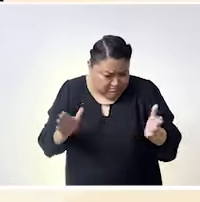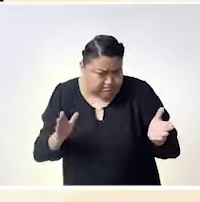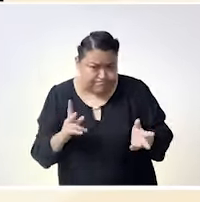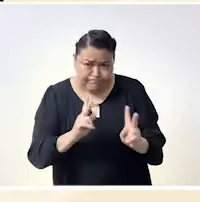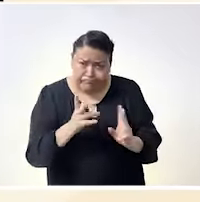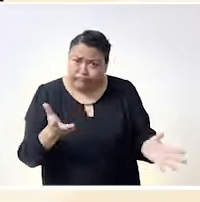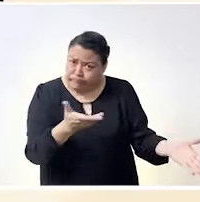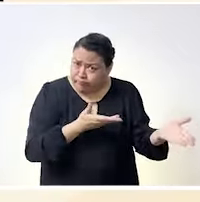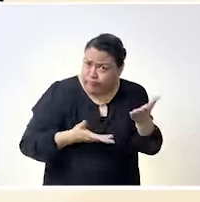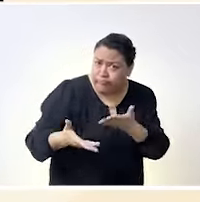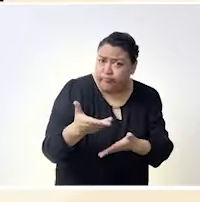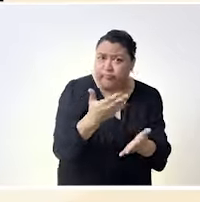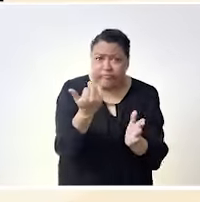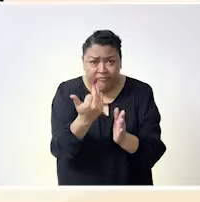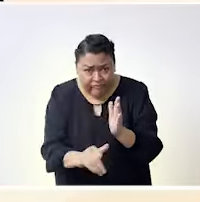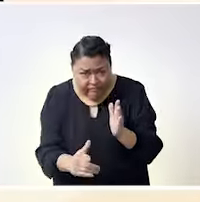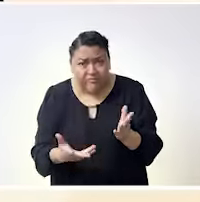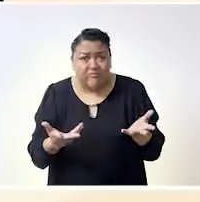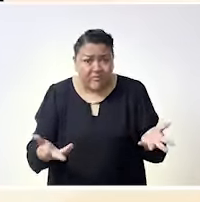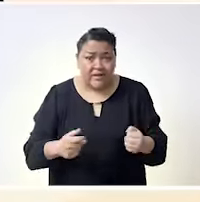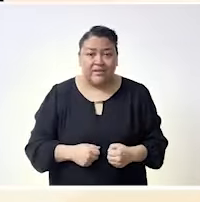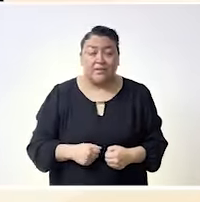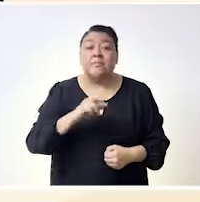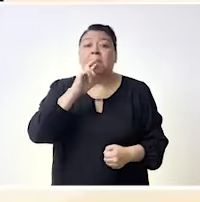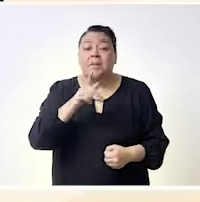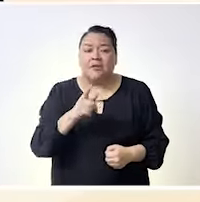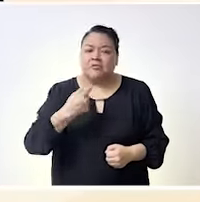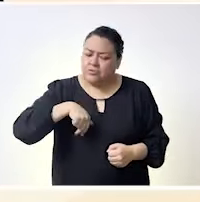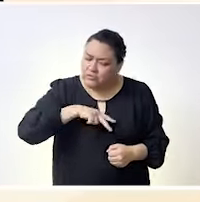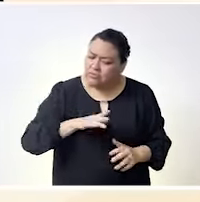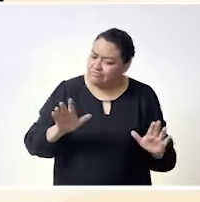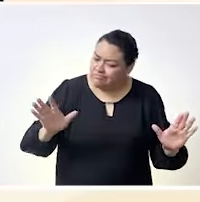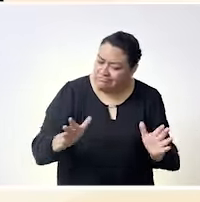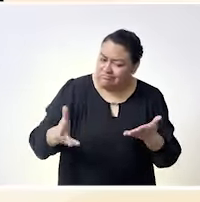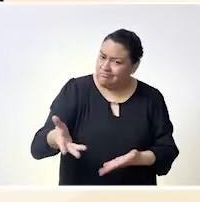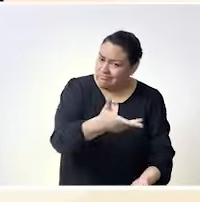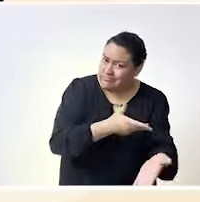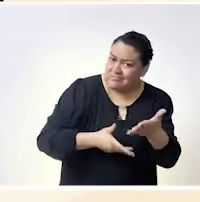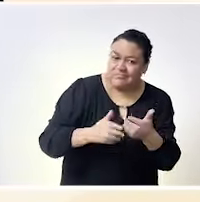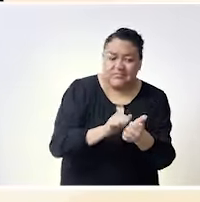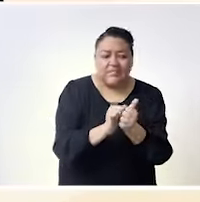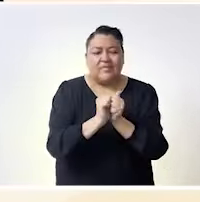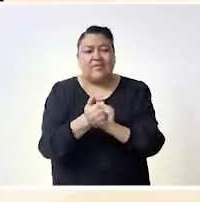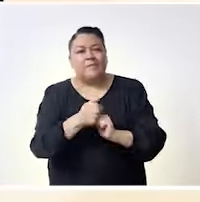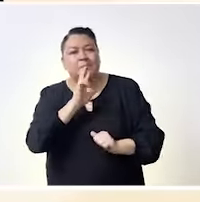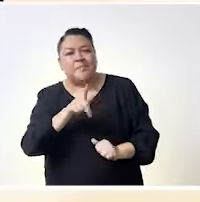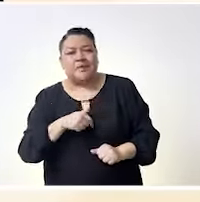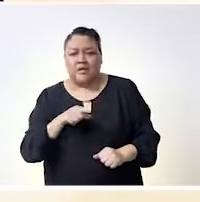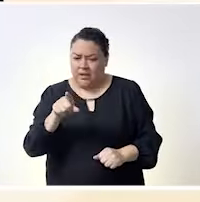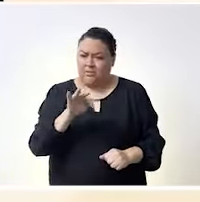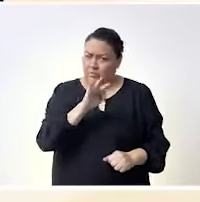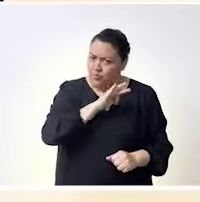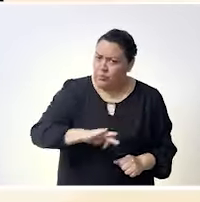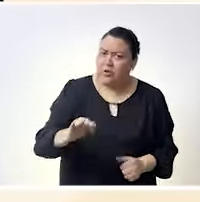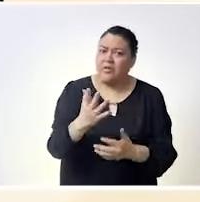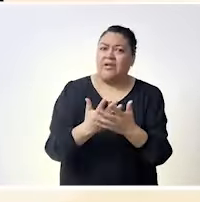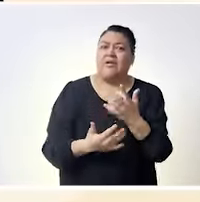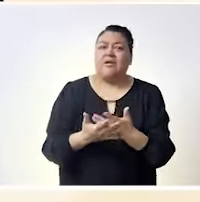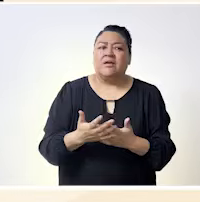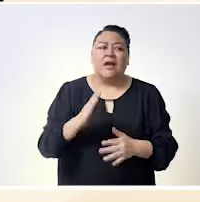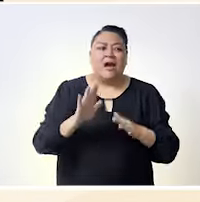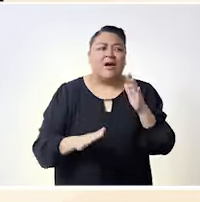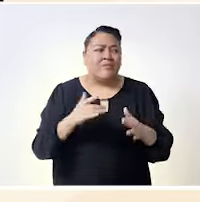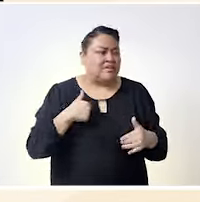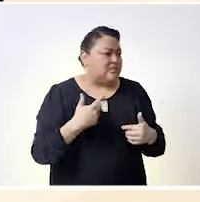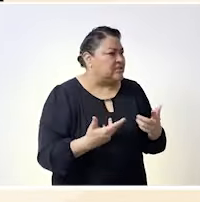empequesimil sigamos a partir de ello construyendo y es capaz y es muy válido